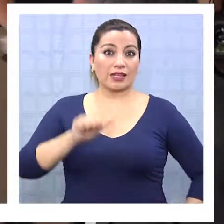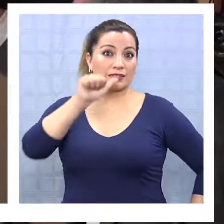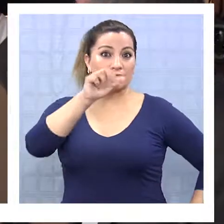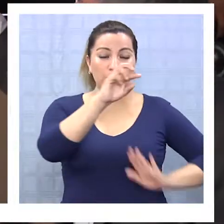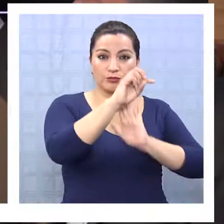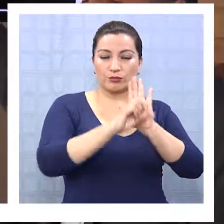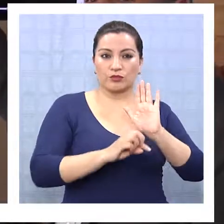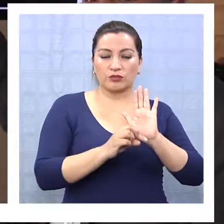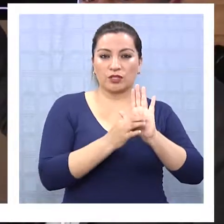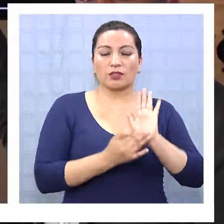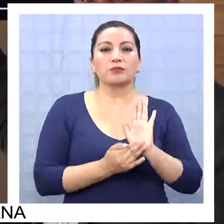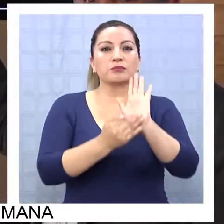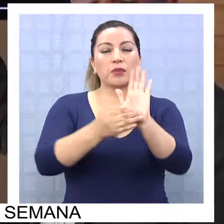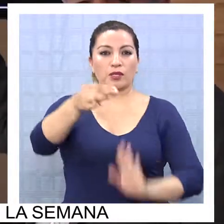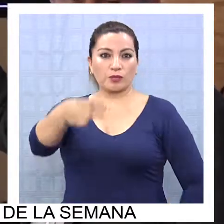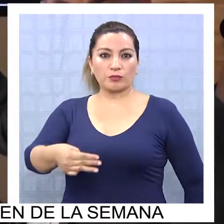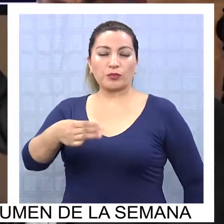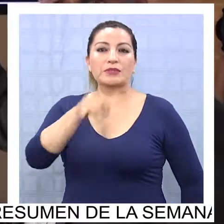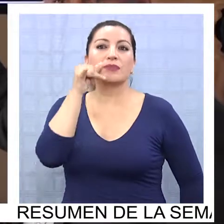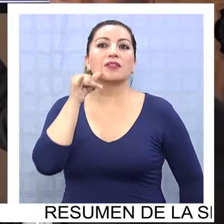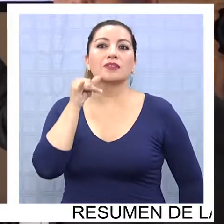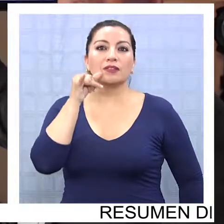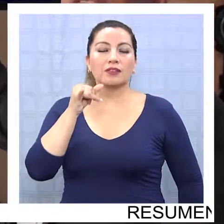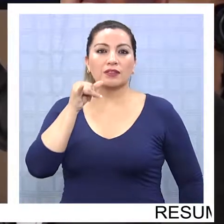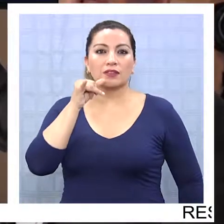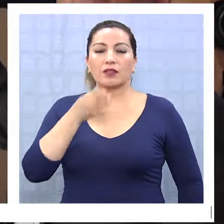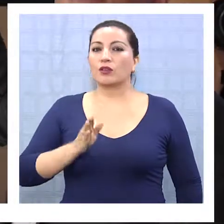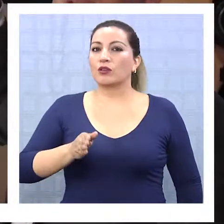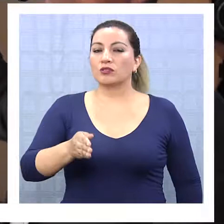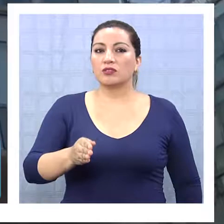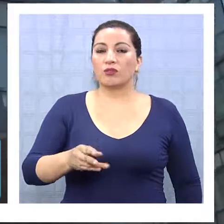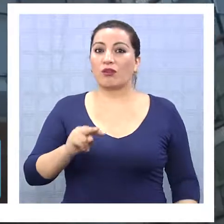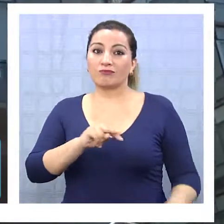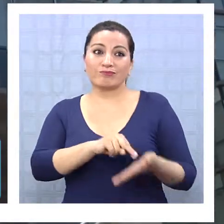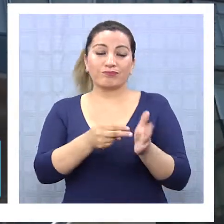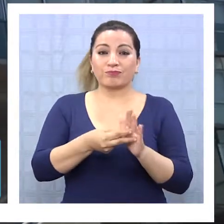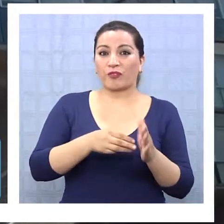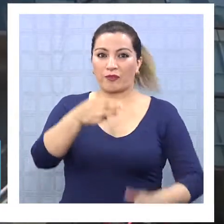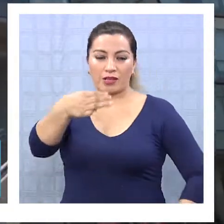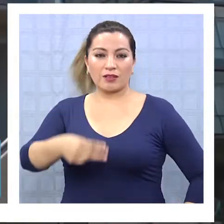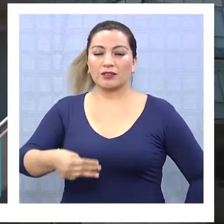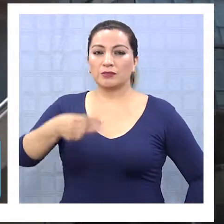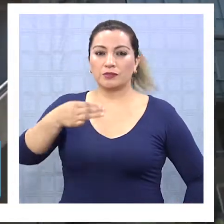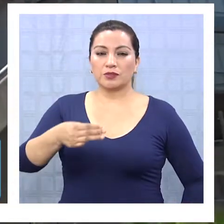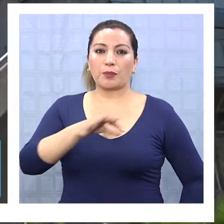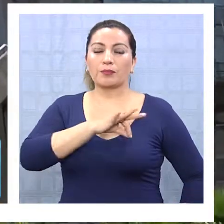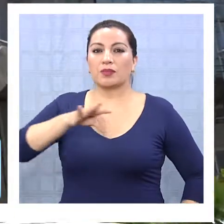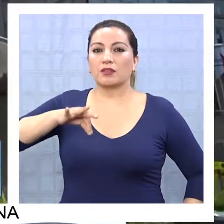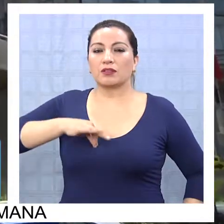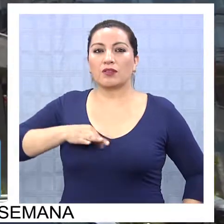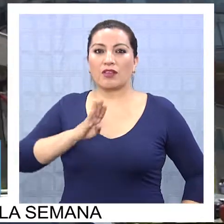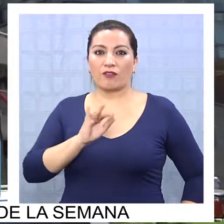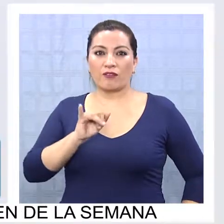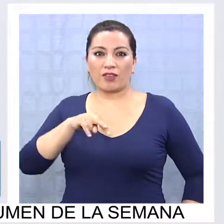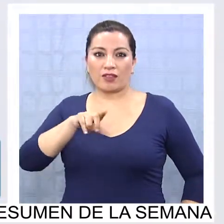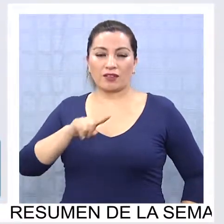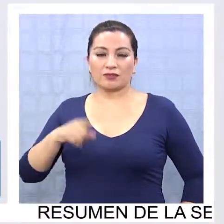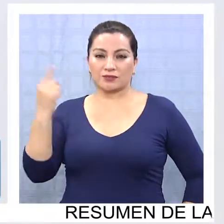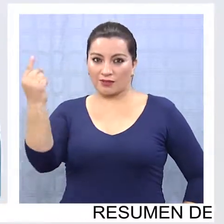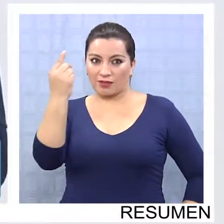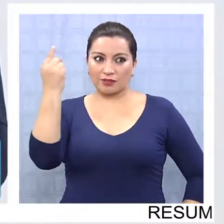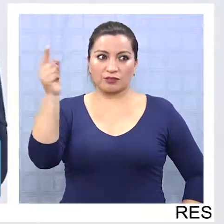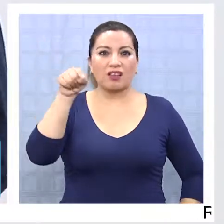Seis proyectos presentados por la Municipalidad de Iquique mantienen en conflicto a este municipio con el Ministerio de Bienes